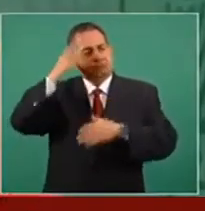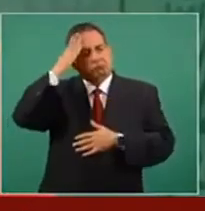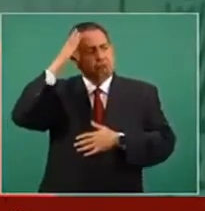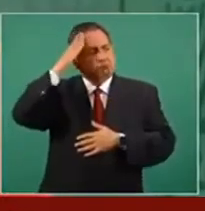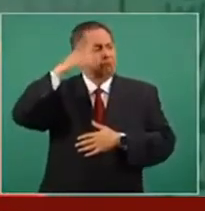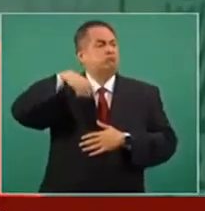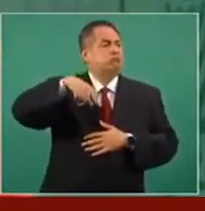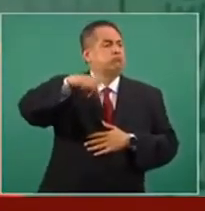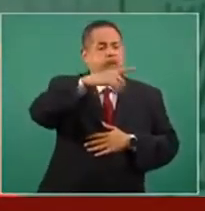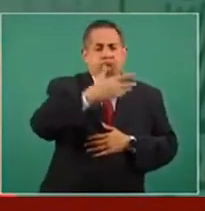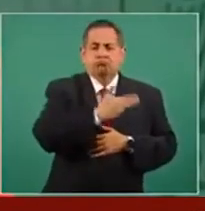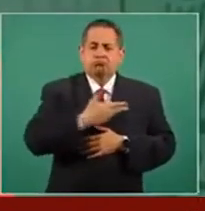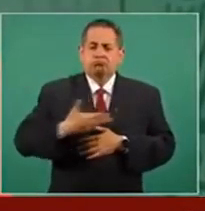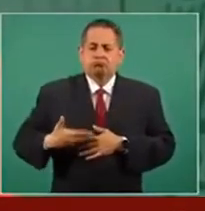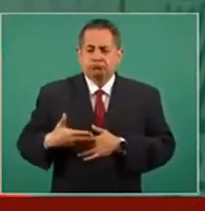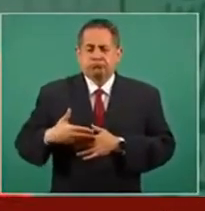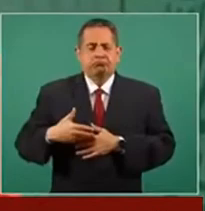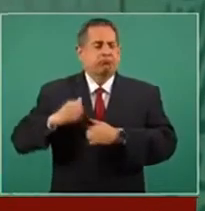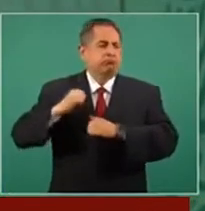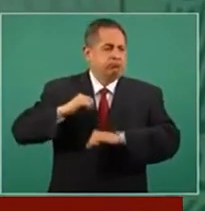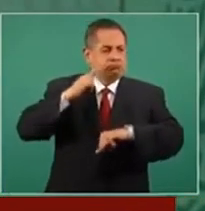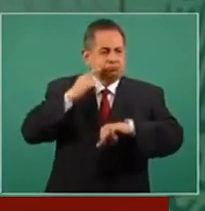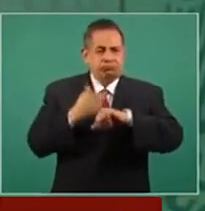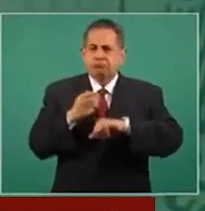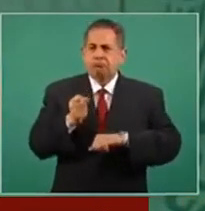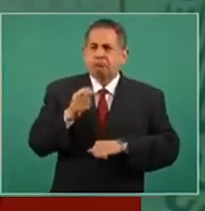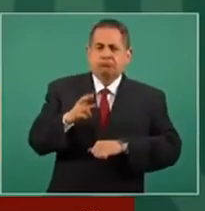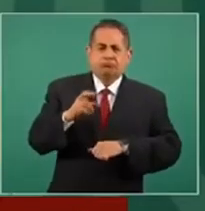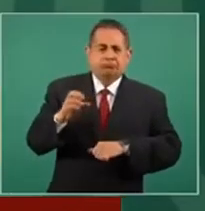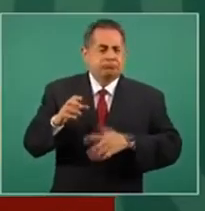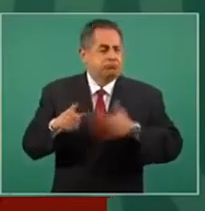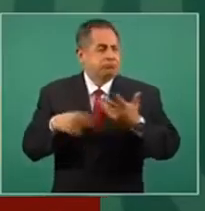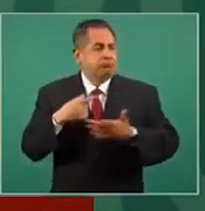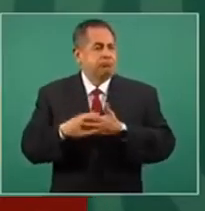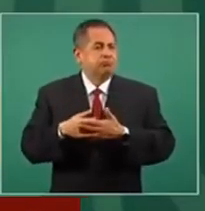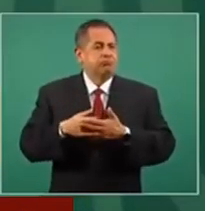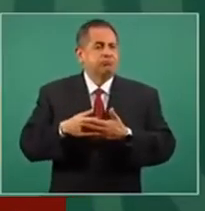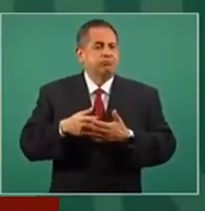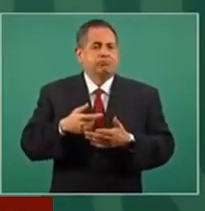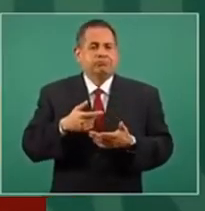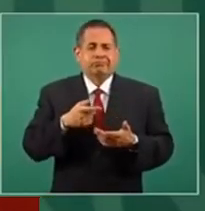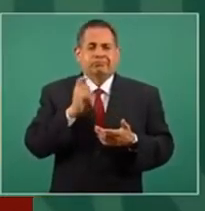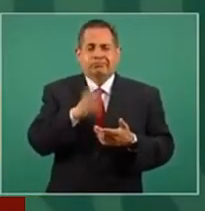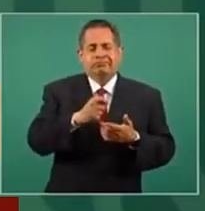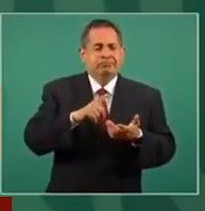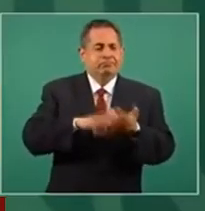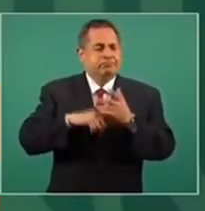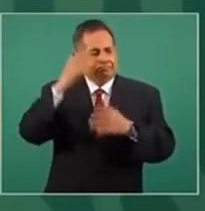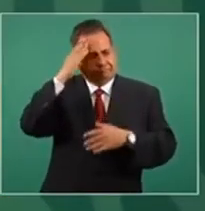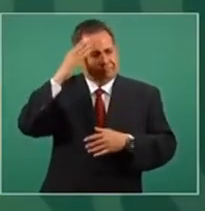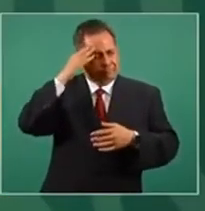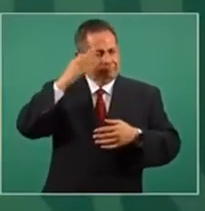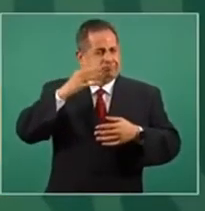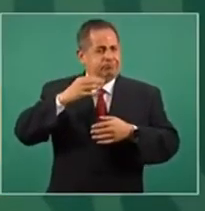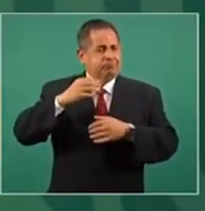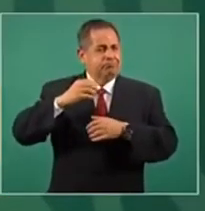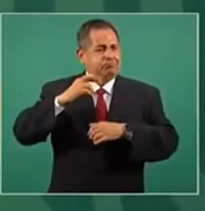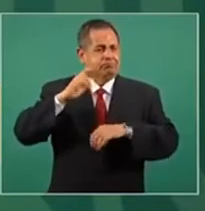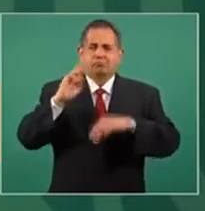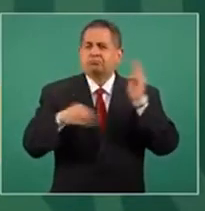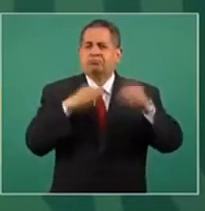presidentes, cancilleres, primeros ministros del mundo que han